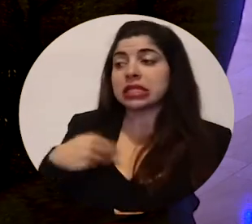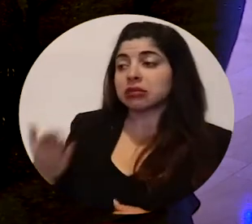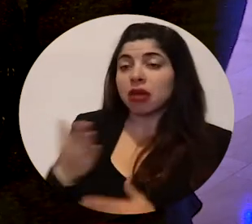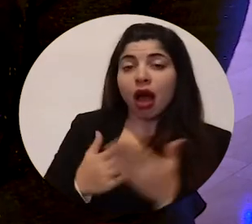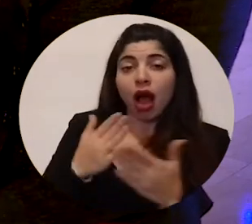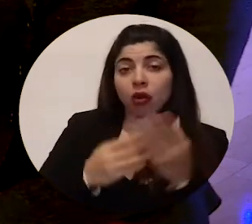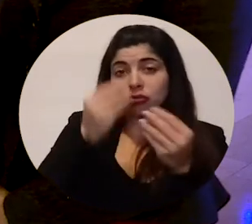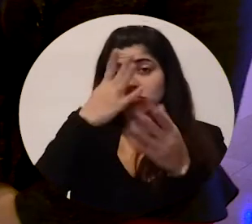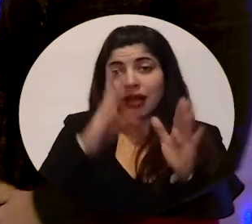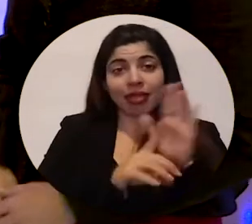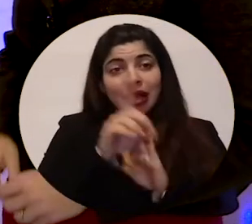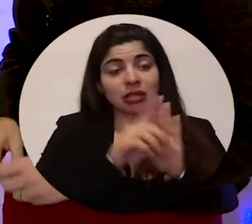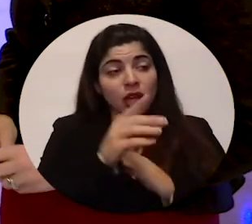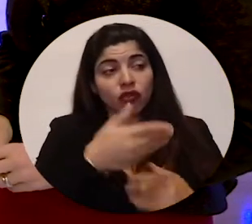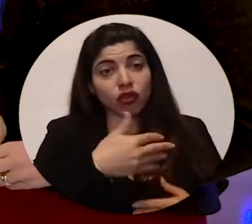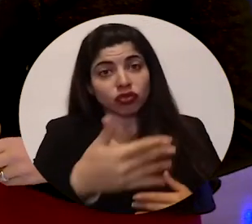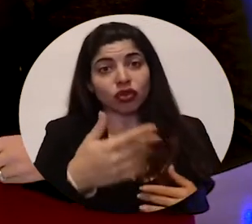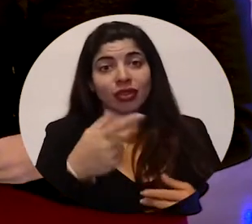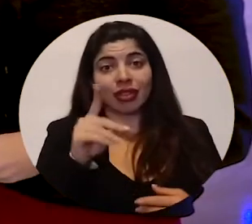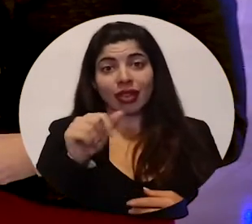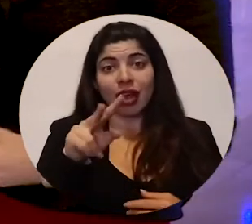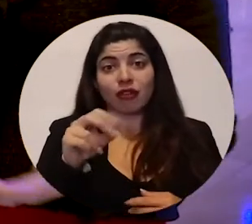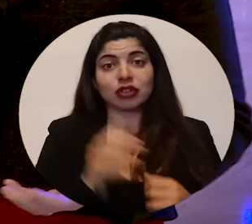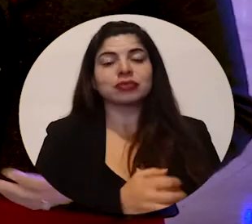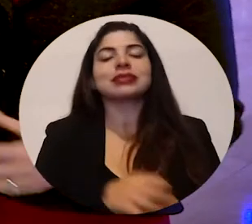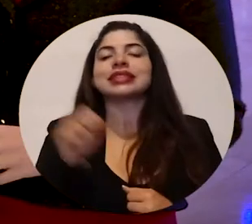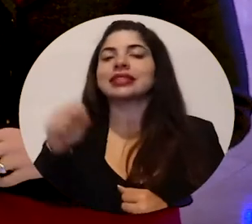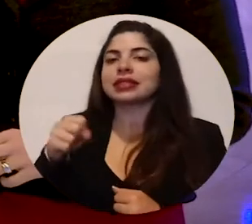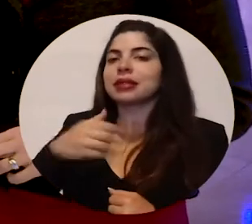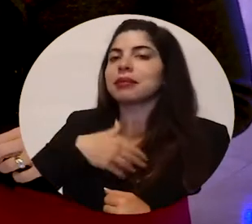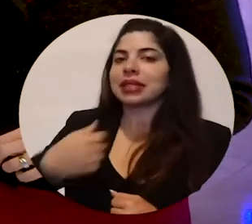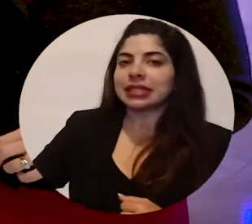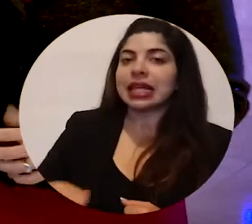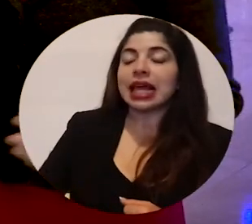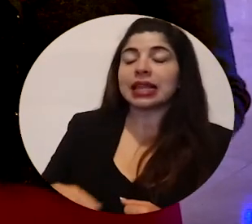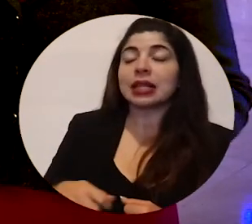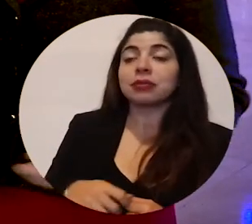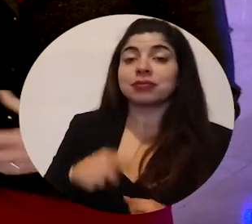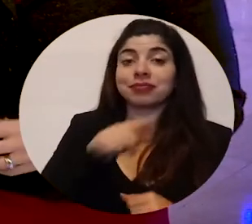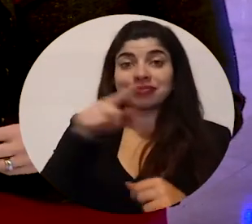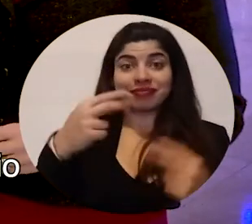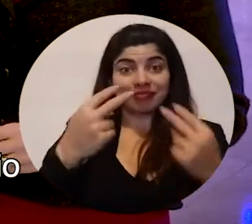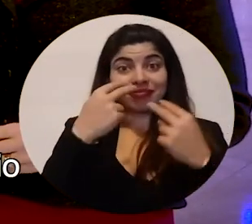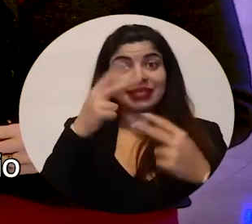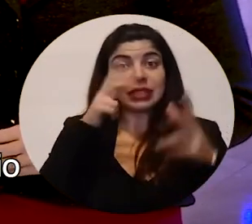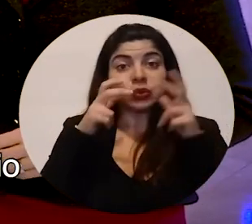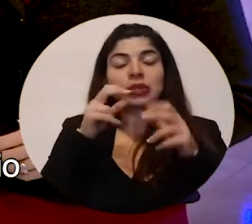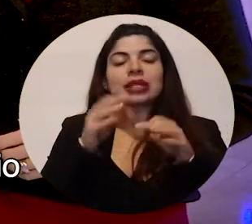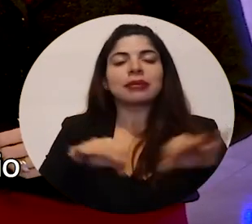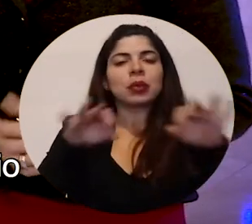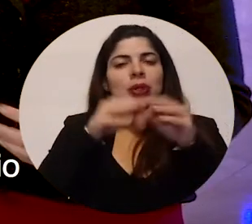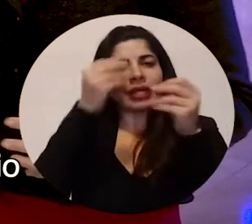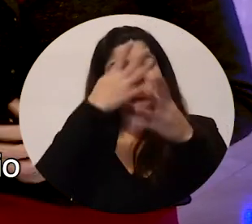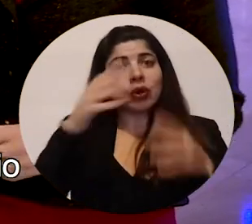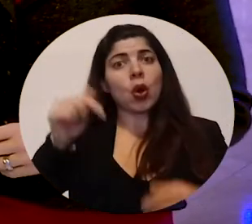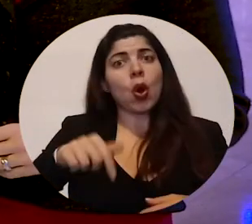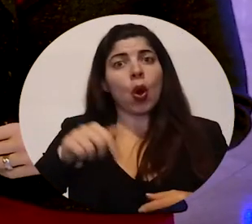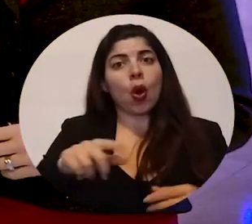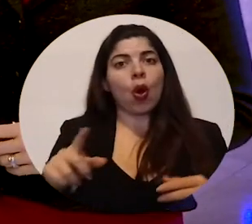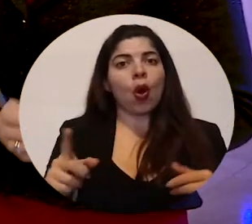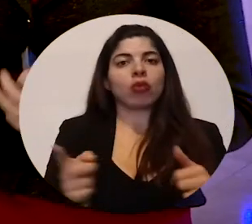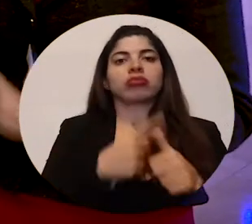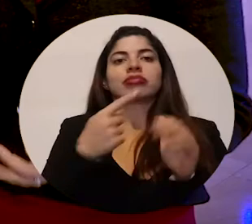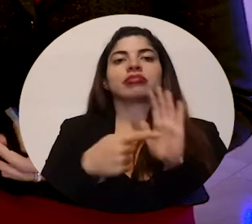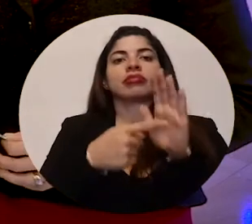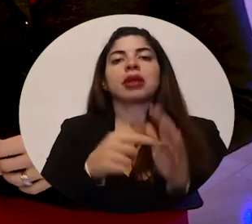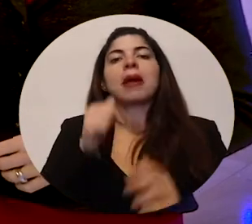desarrollos que tiene usted por delante a partir de Davos. Sí, presidente, quienes nos escuchan, importante que hoy se dé un preludio